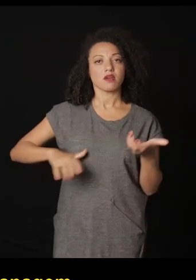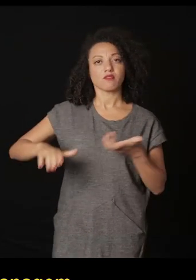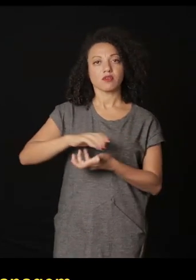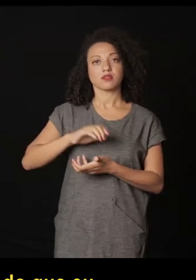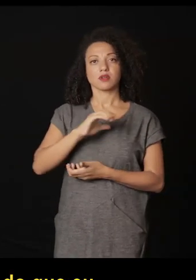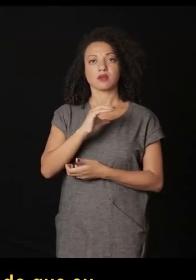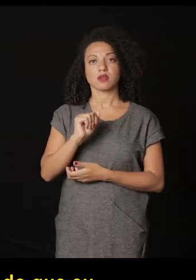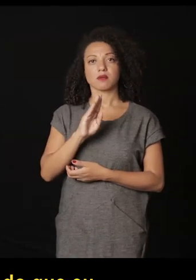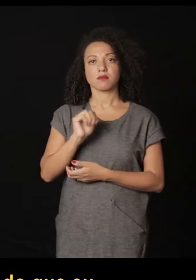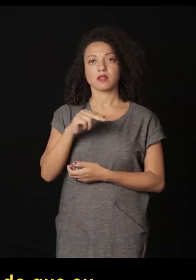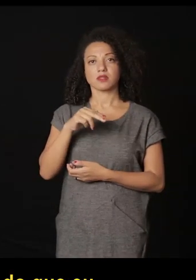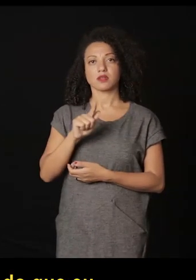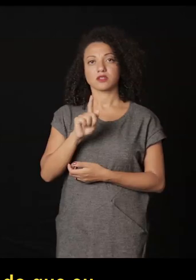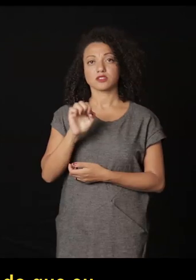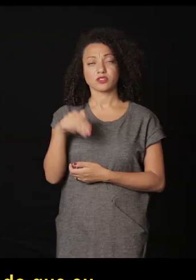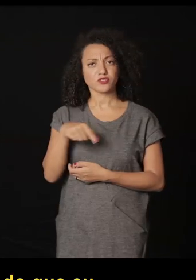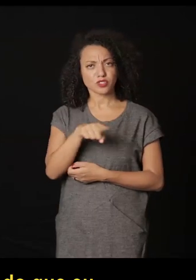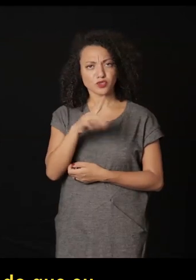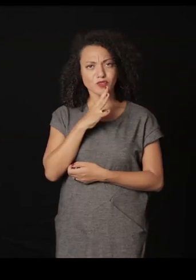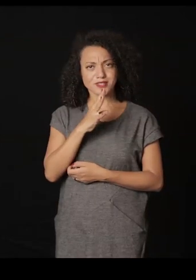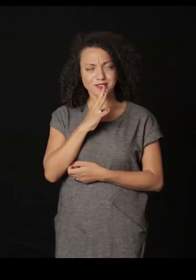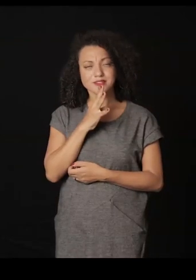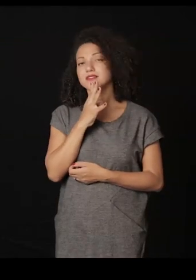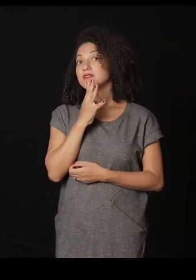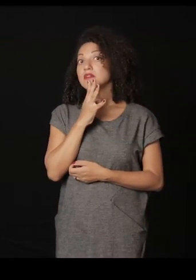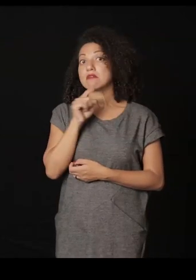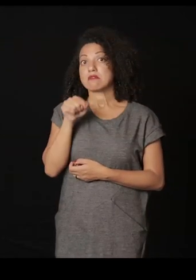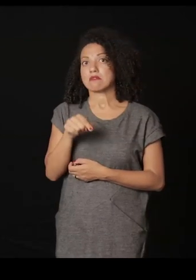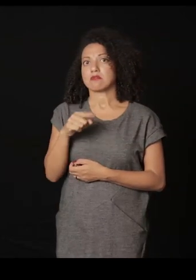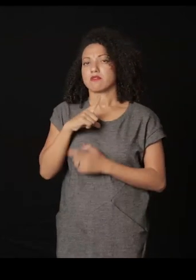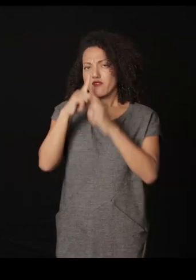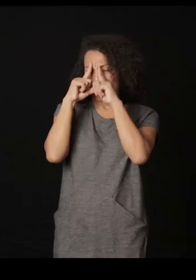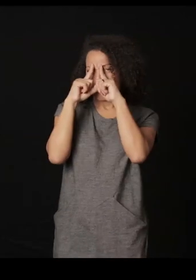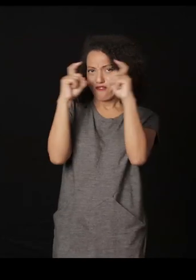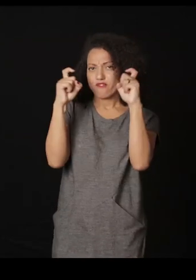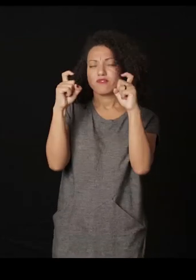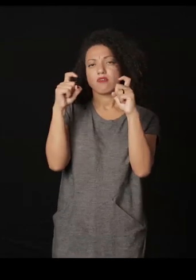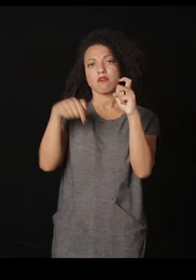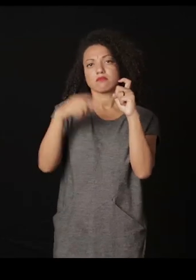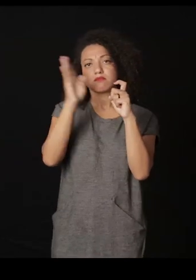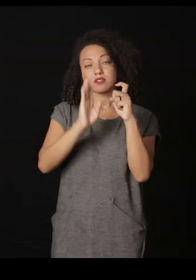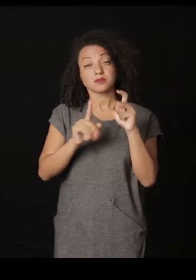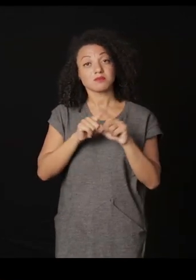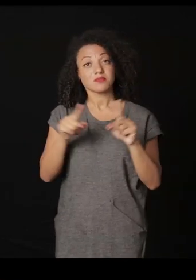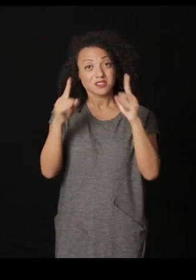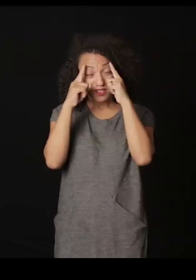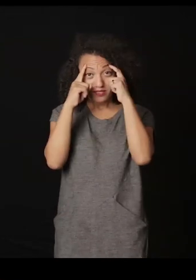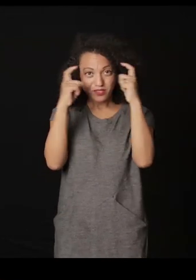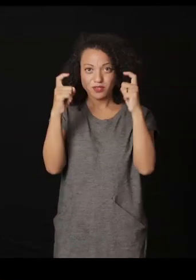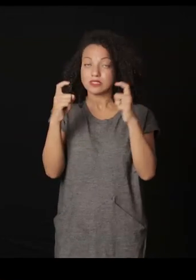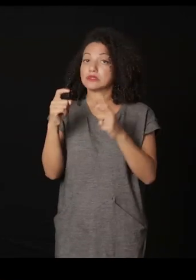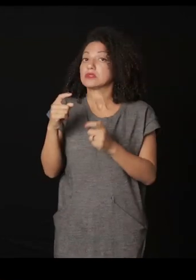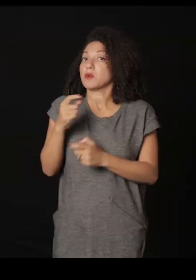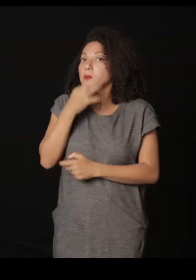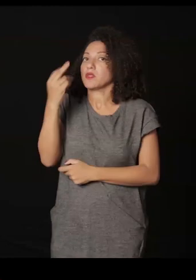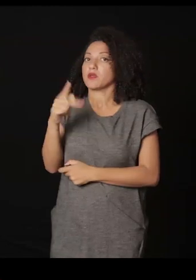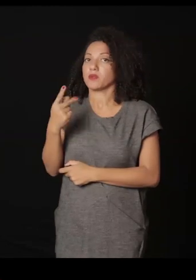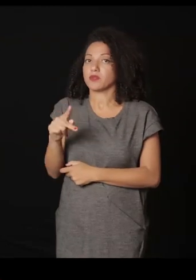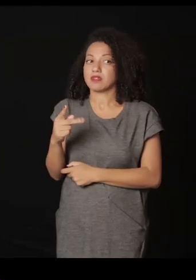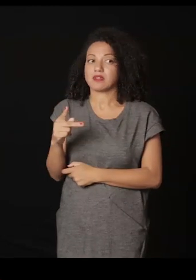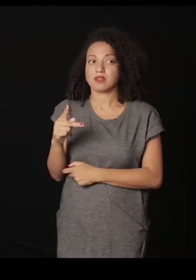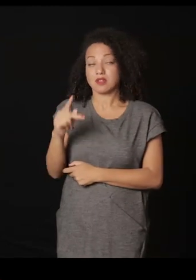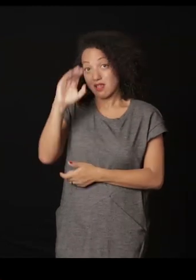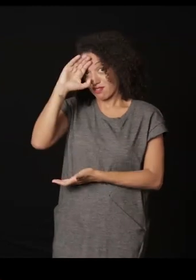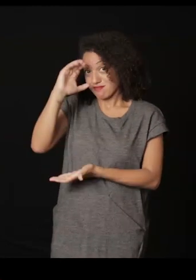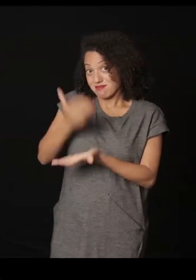de Cabanagem que ustedes conocen mucho mejor que yo y fue un acto de mucha violencia aquí en Brasil pero que es una violencia